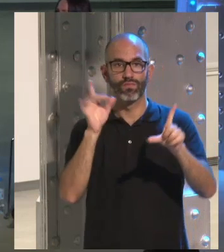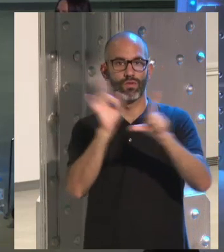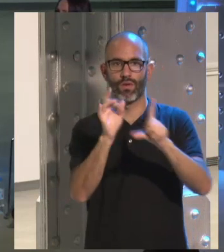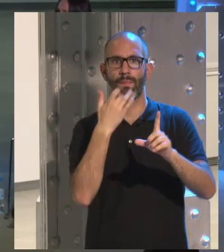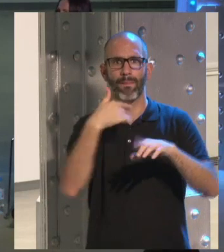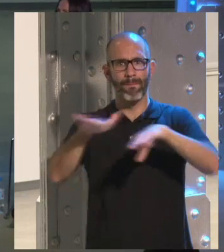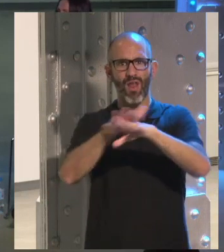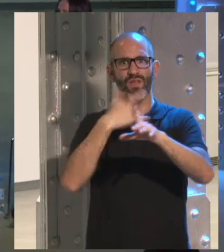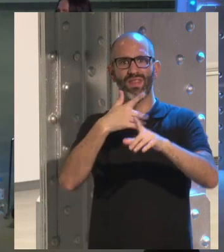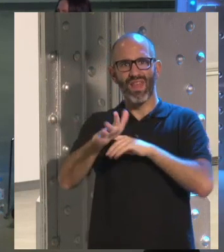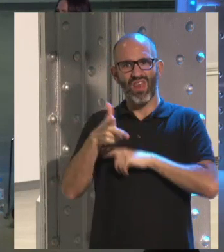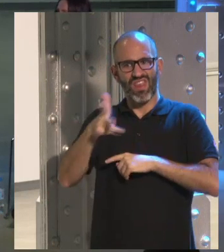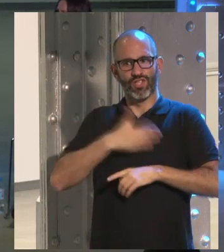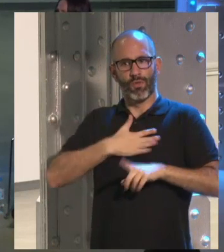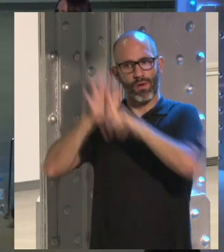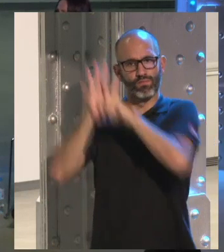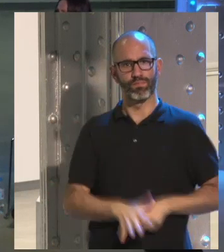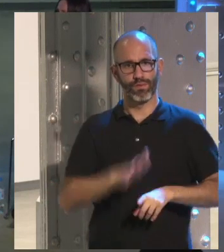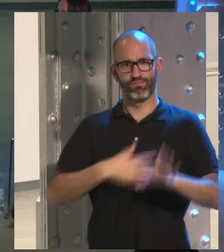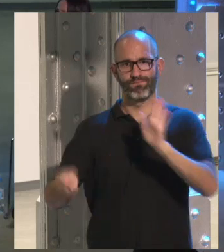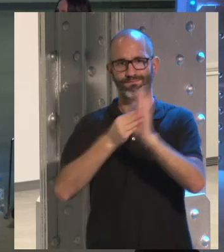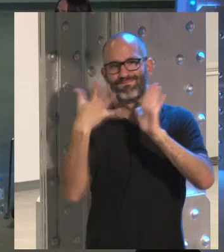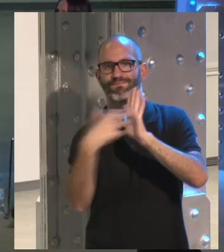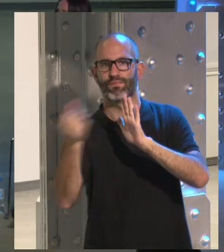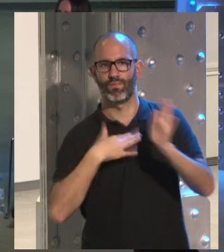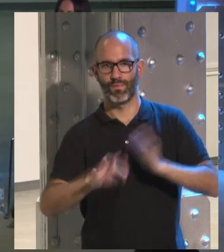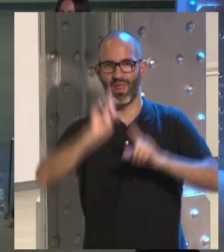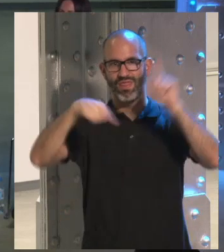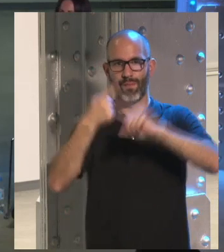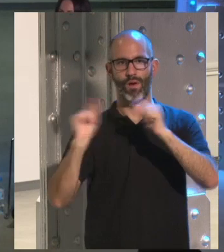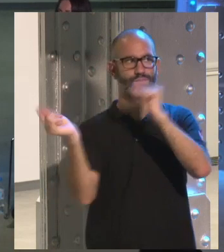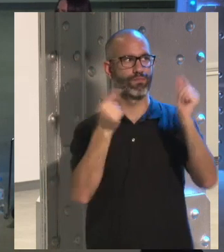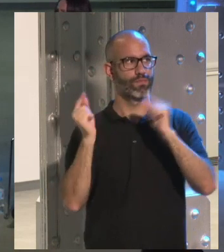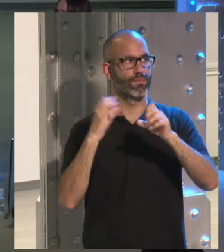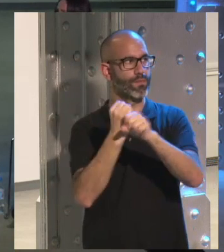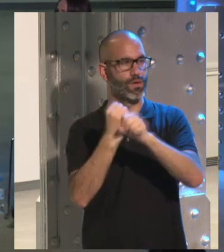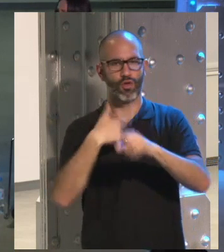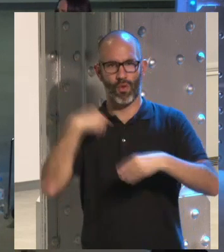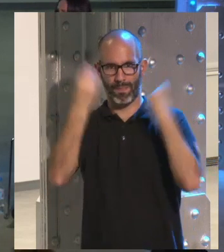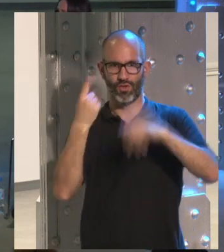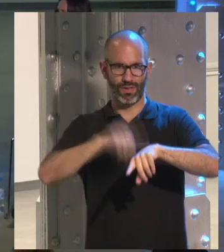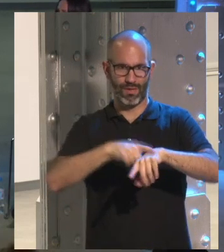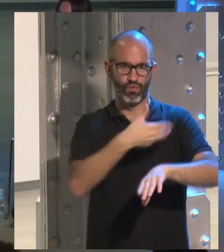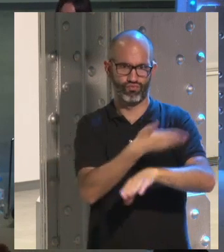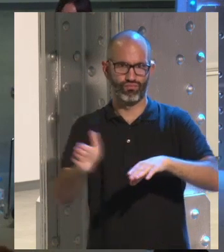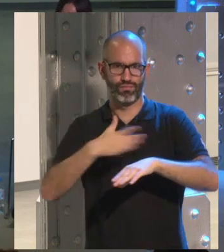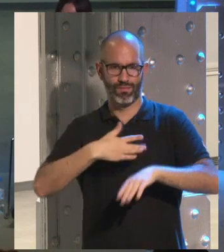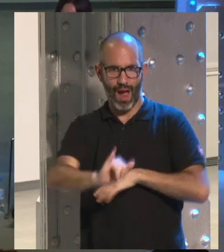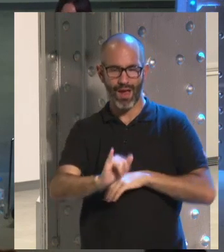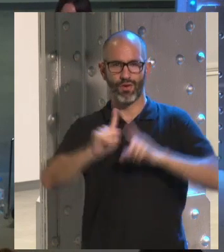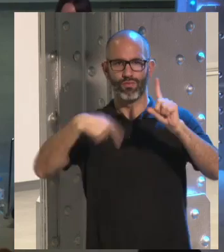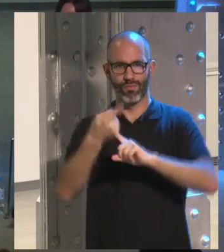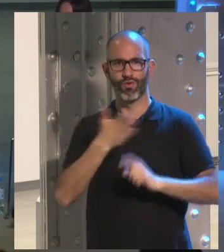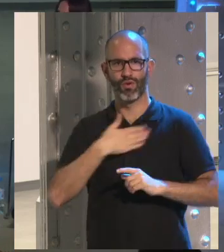atentado de propiedad intelectual y en 30 segundos lo han quitado. Vale, luego hacemos ronda de preguntas que además hay bastante tiempo creo y quiero que le